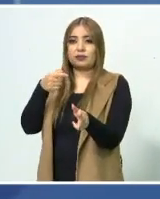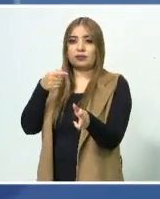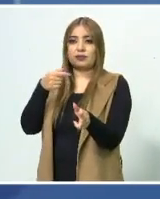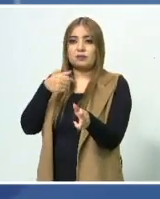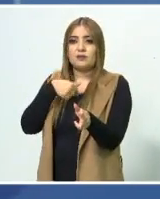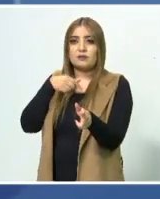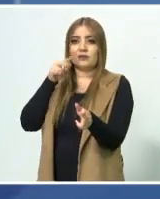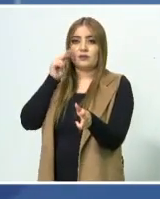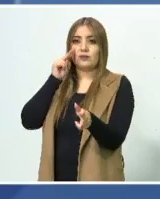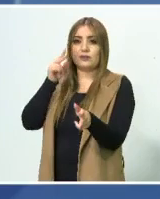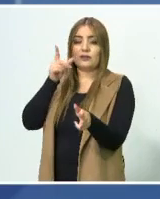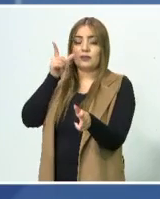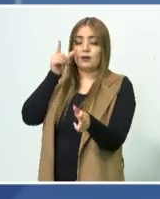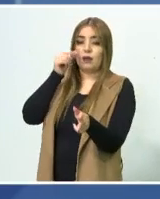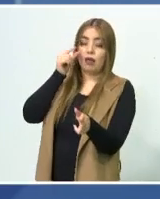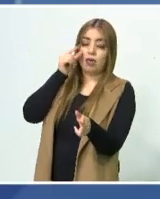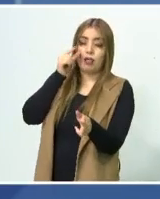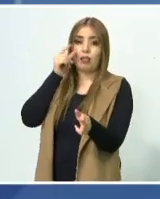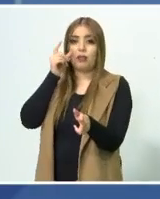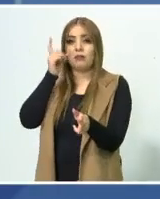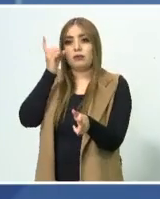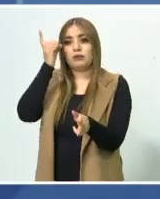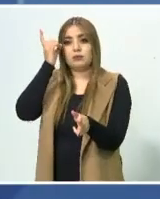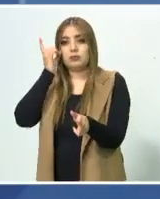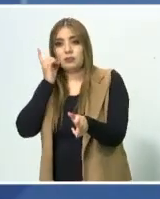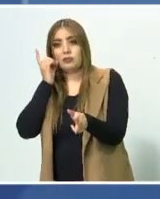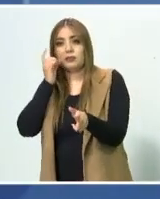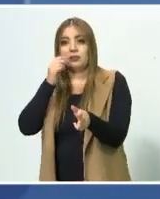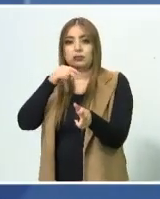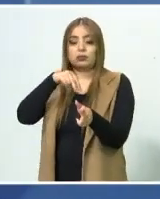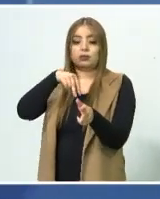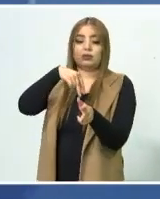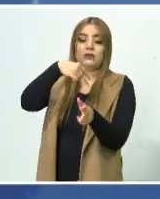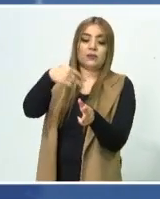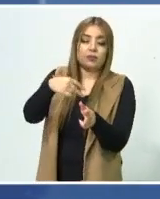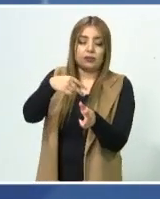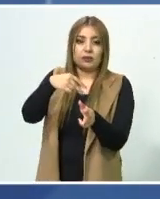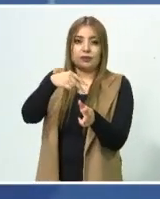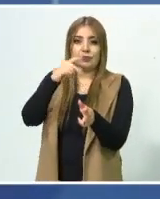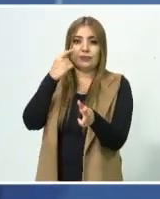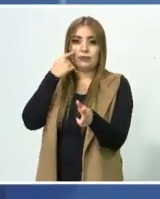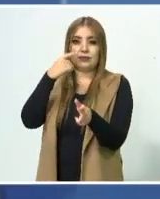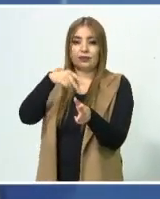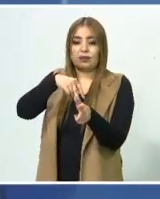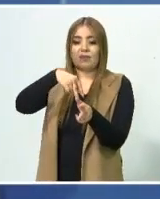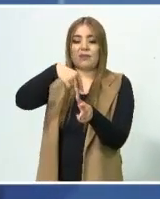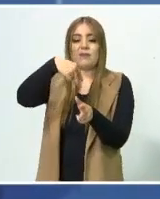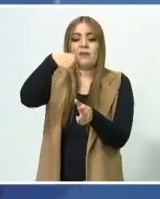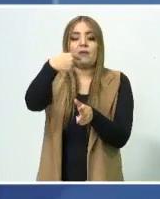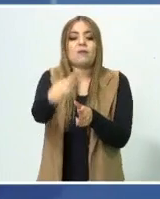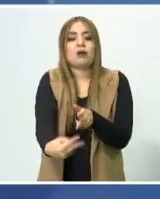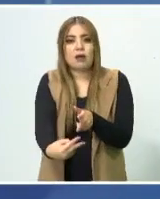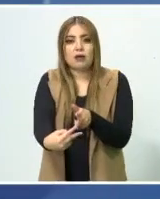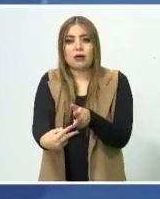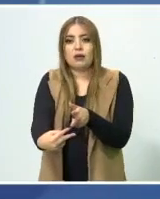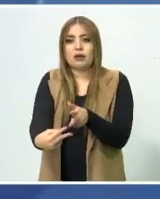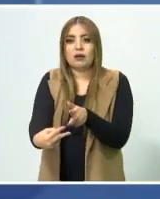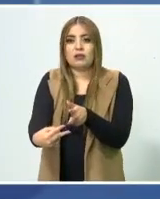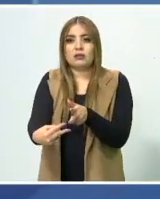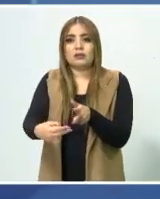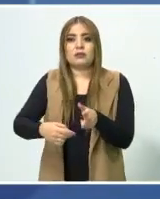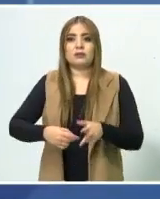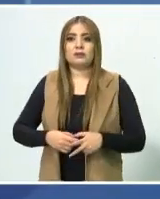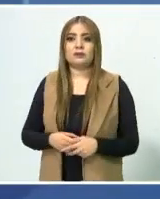me pudo el sueño, me dormí y caí en medios de la vía del tren. Y pues